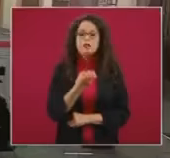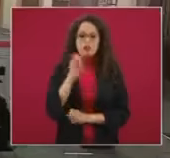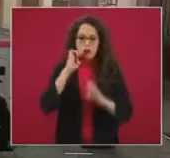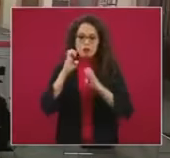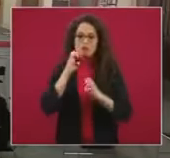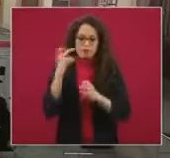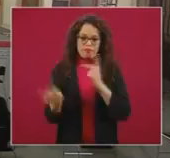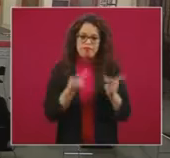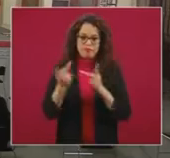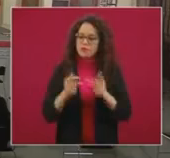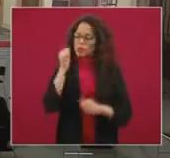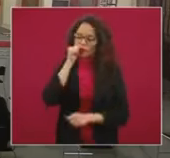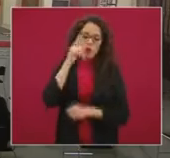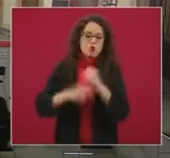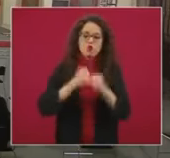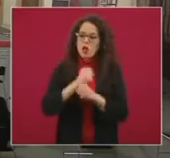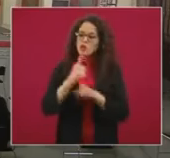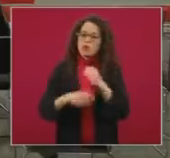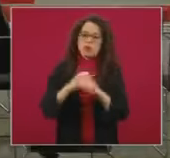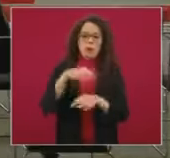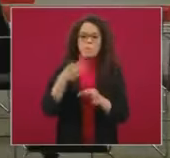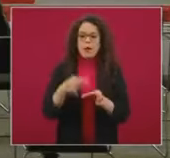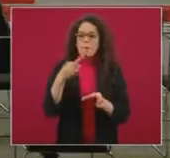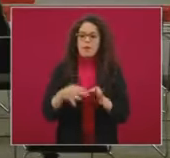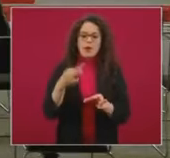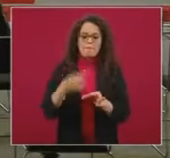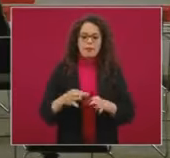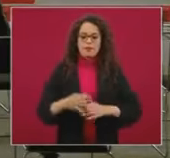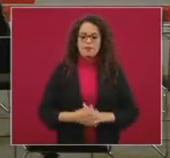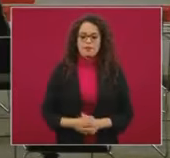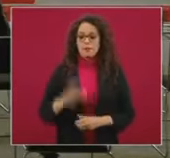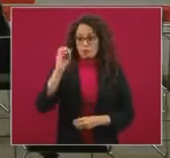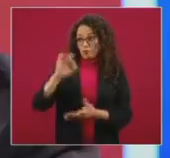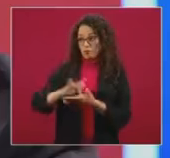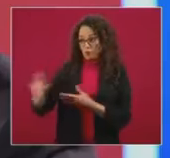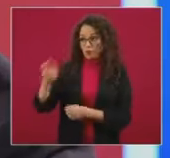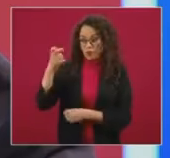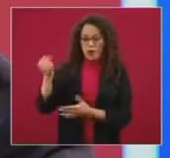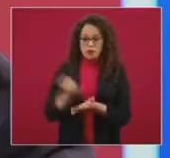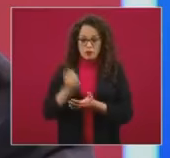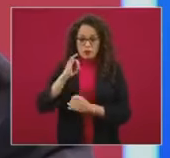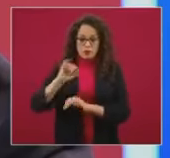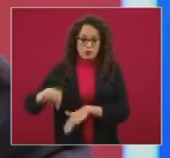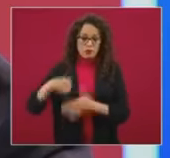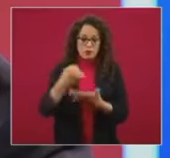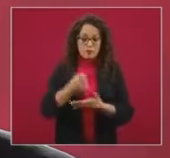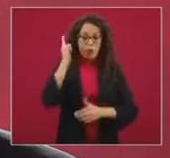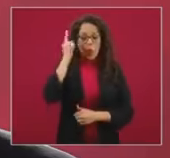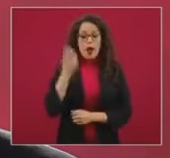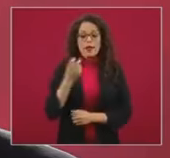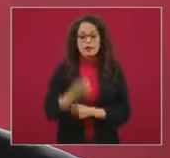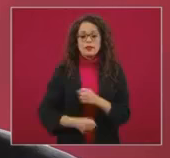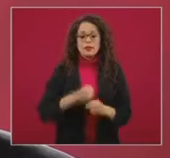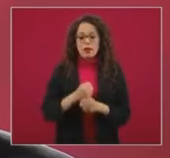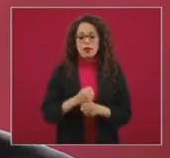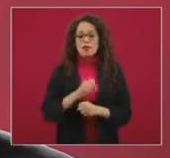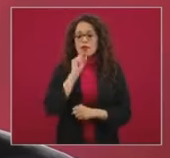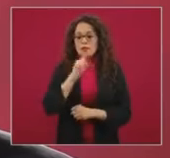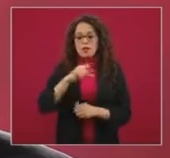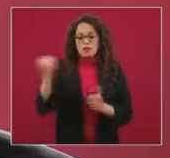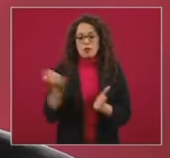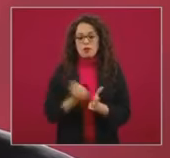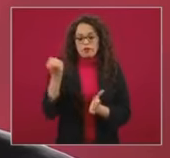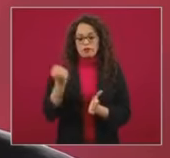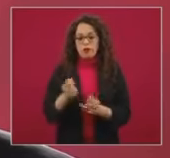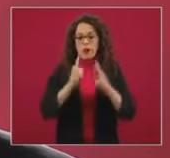el año pasado al Poder Legislativo que autorizó estos recursos. Deseamos que este año también hayan sido autorizados